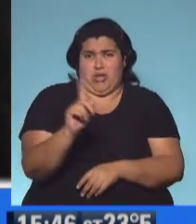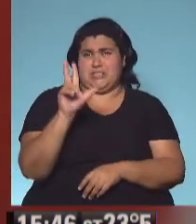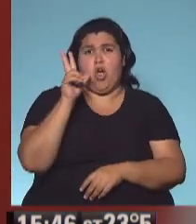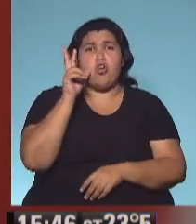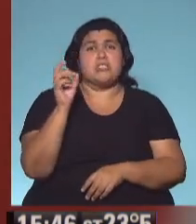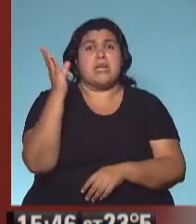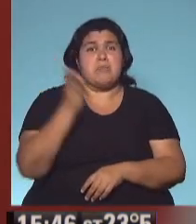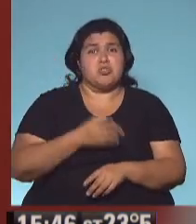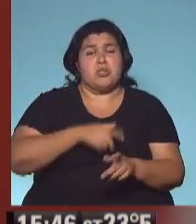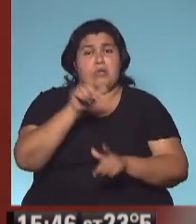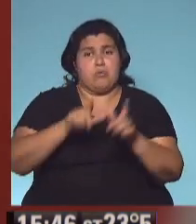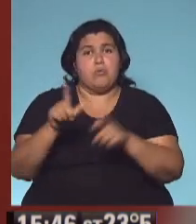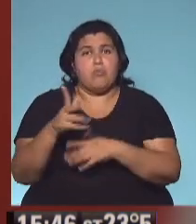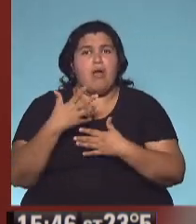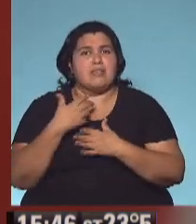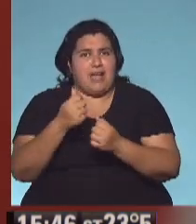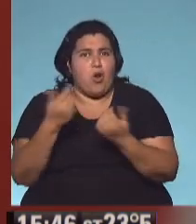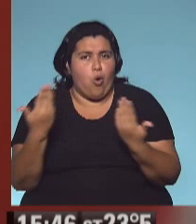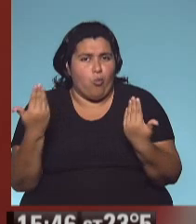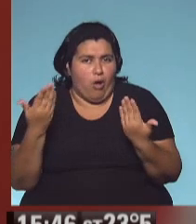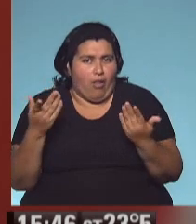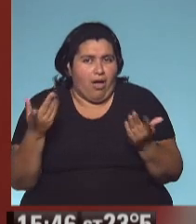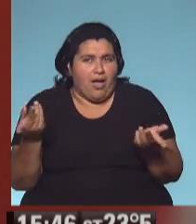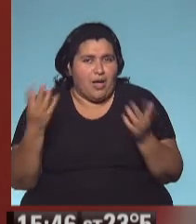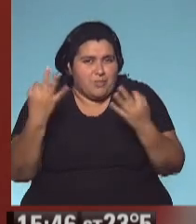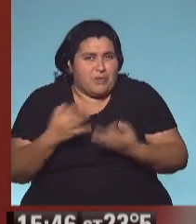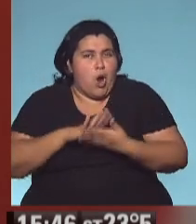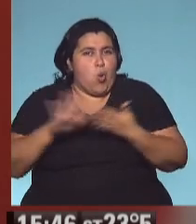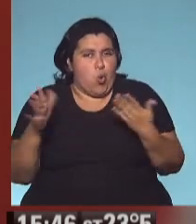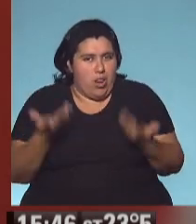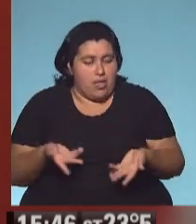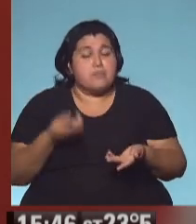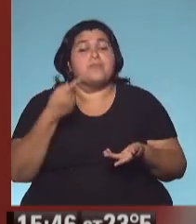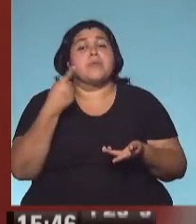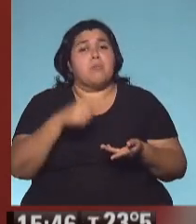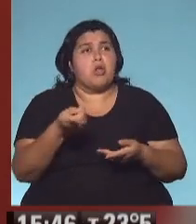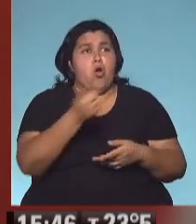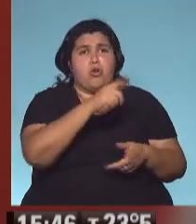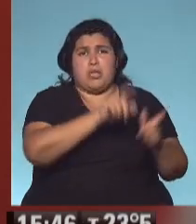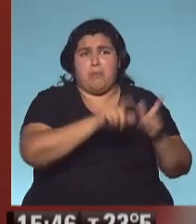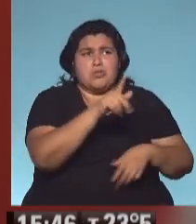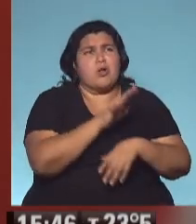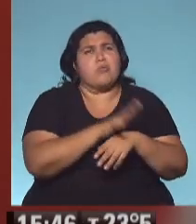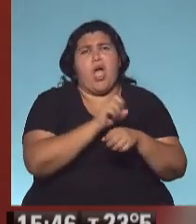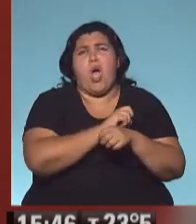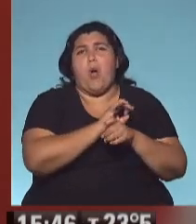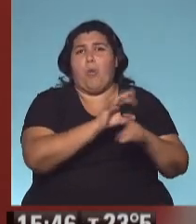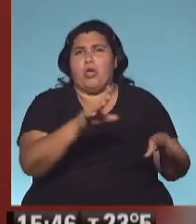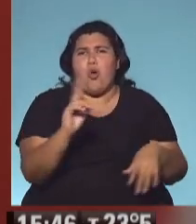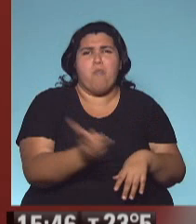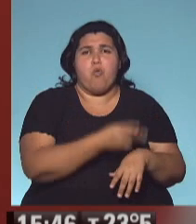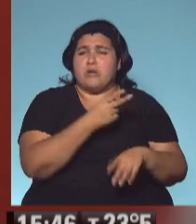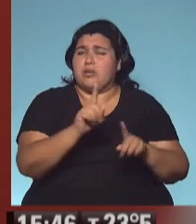que lo tienen se van a recuperar. Y aún del 20% que queda no es un virus mortal. Es importante